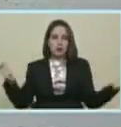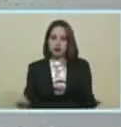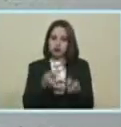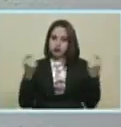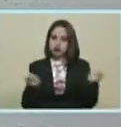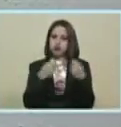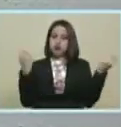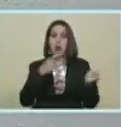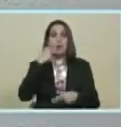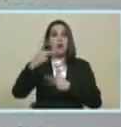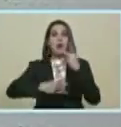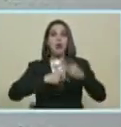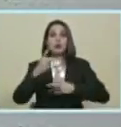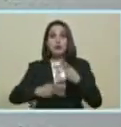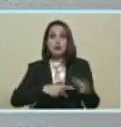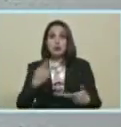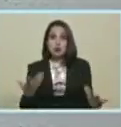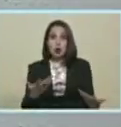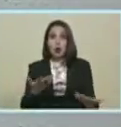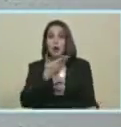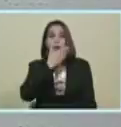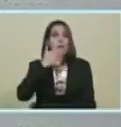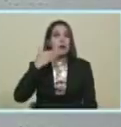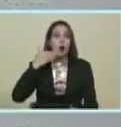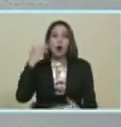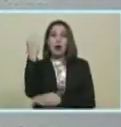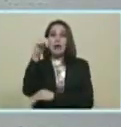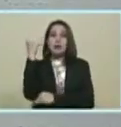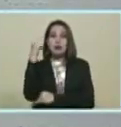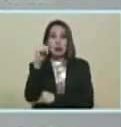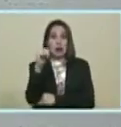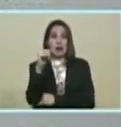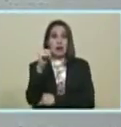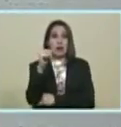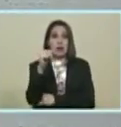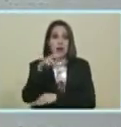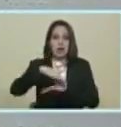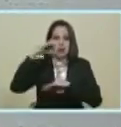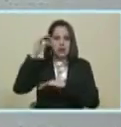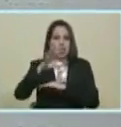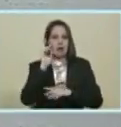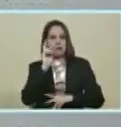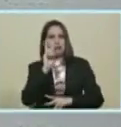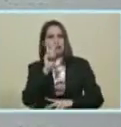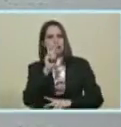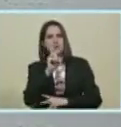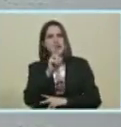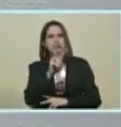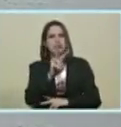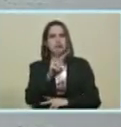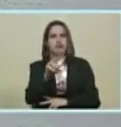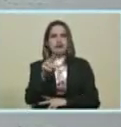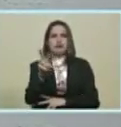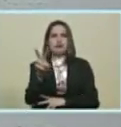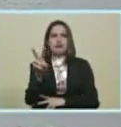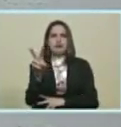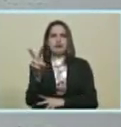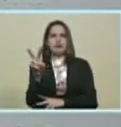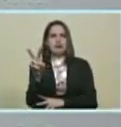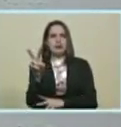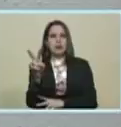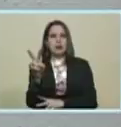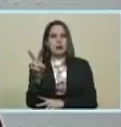producción Estimular La producción Nacional Dejar De mirar Lo que hemos dicho Dejar de mirar